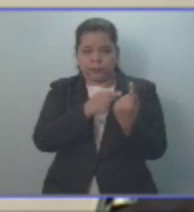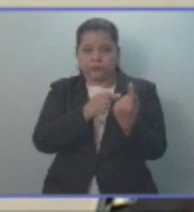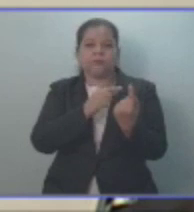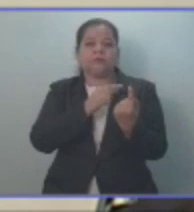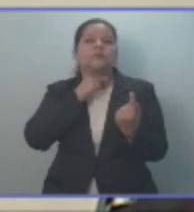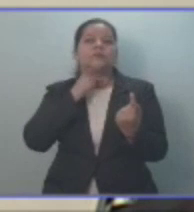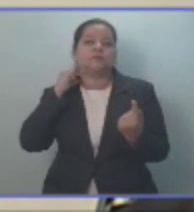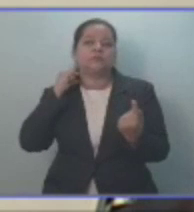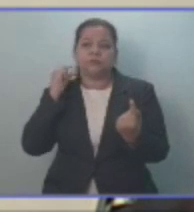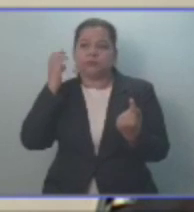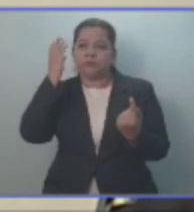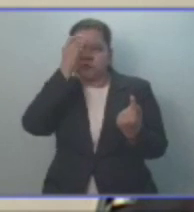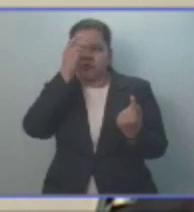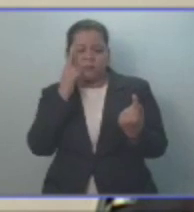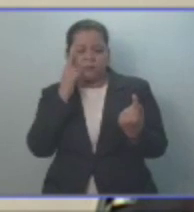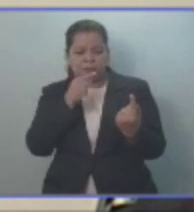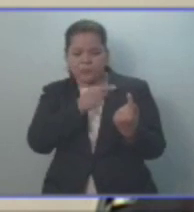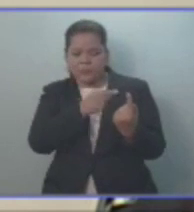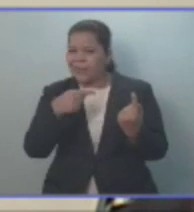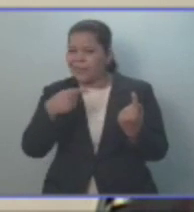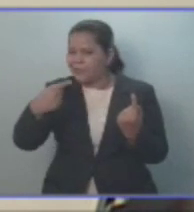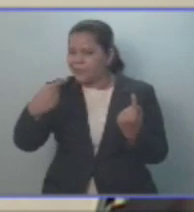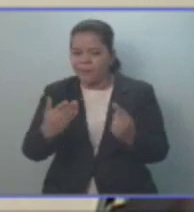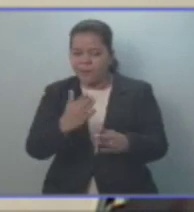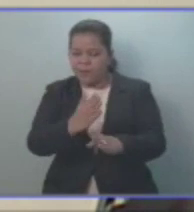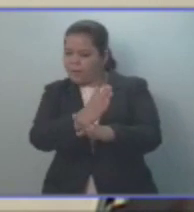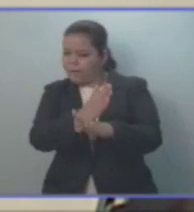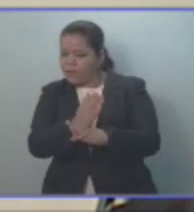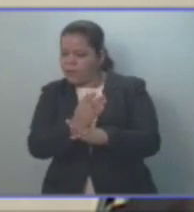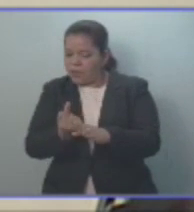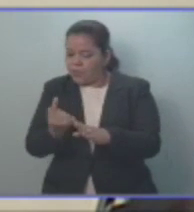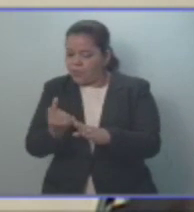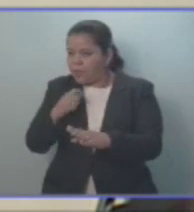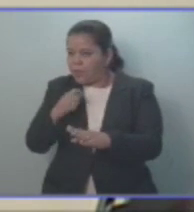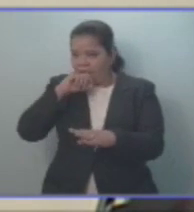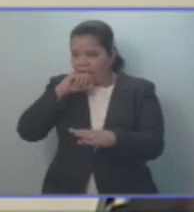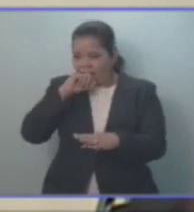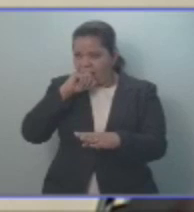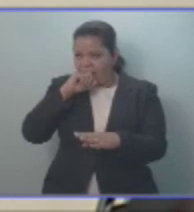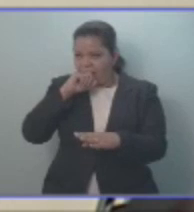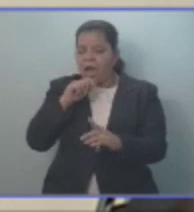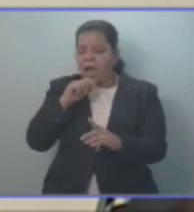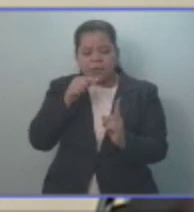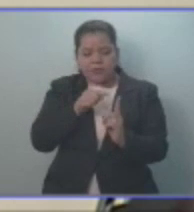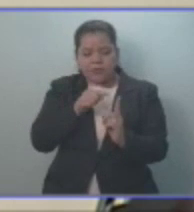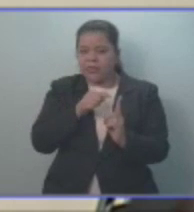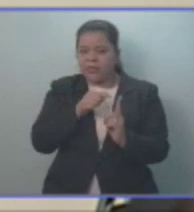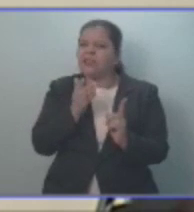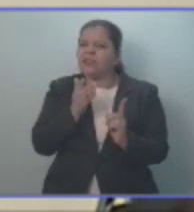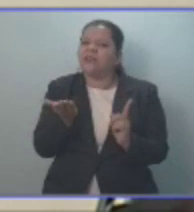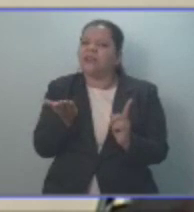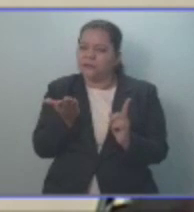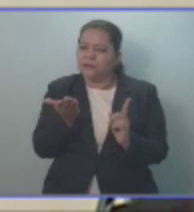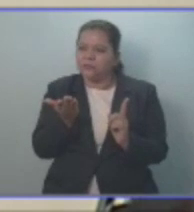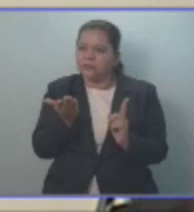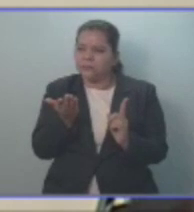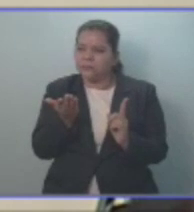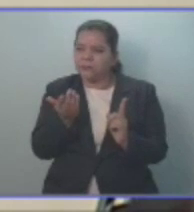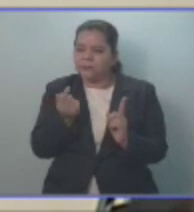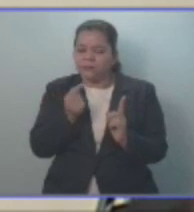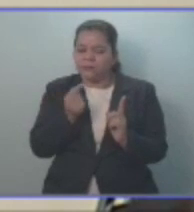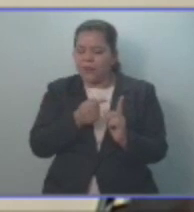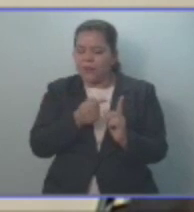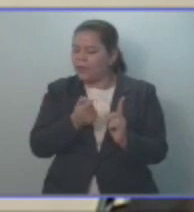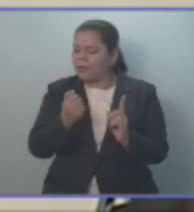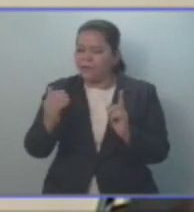defensor de los derechos humanos, defensor de los pobres, le tocó pasar por